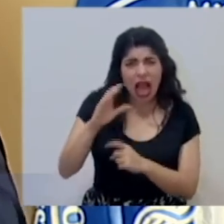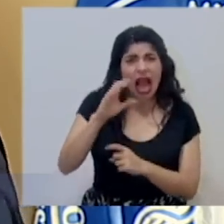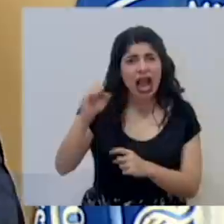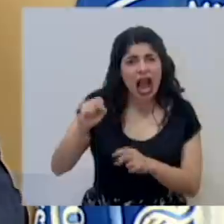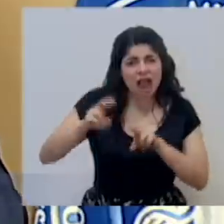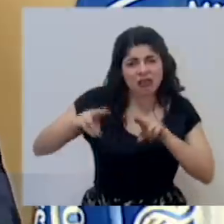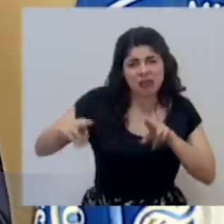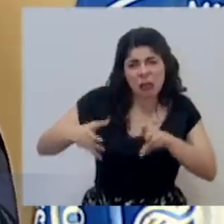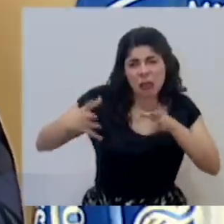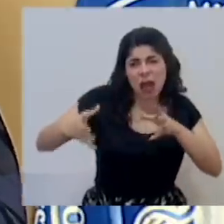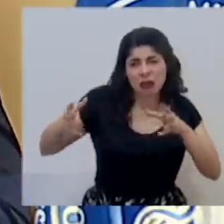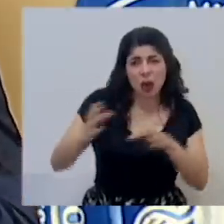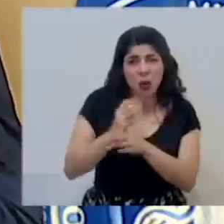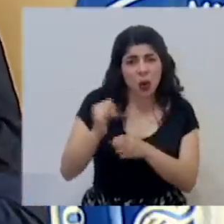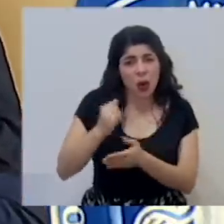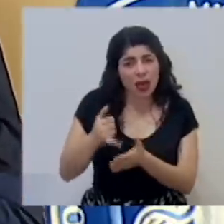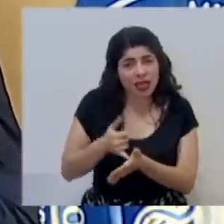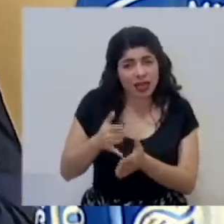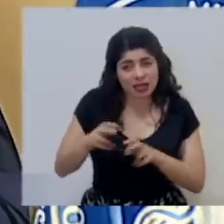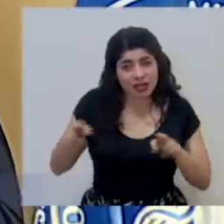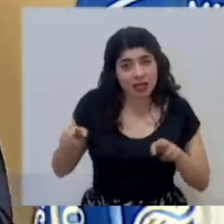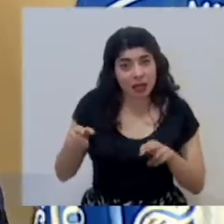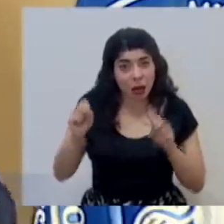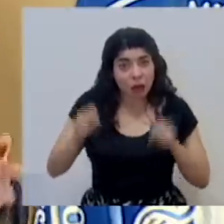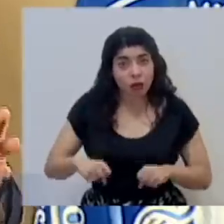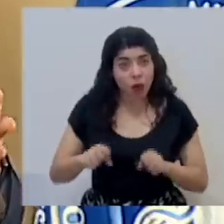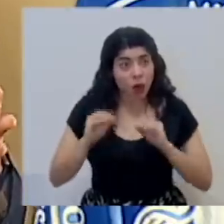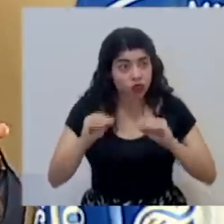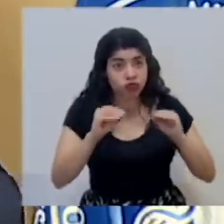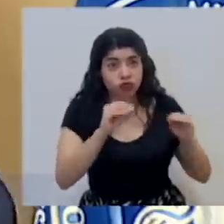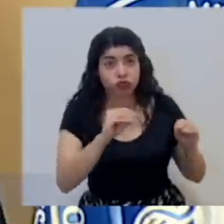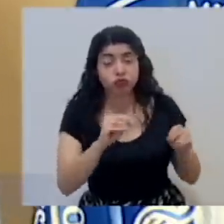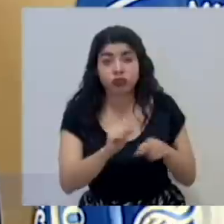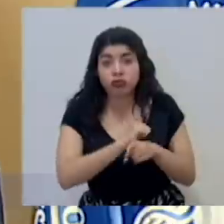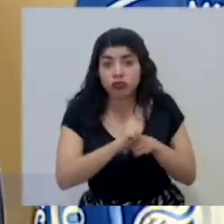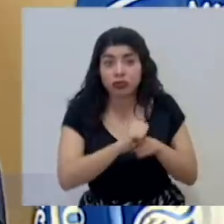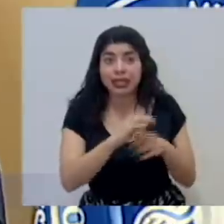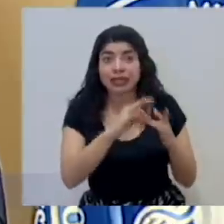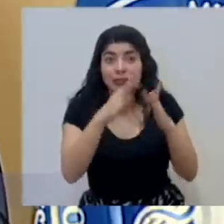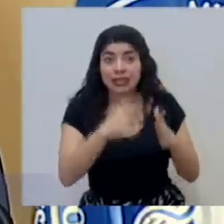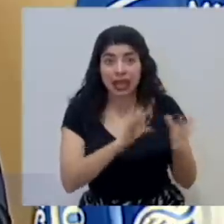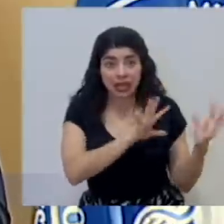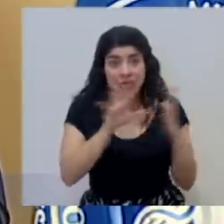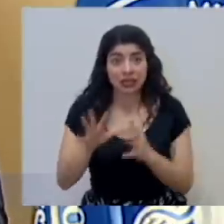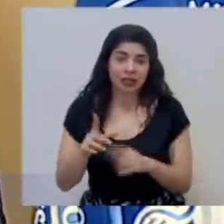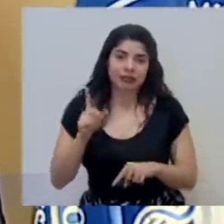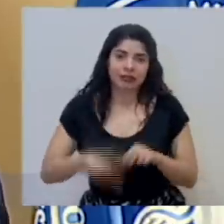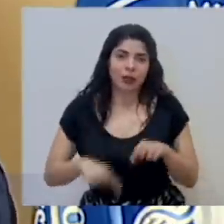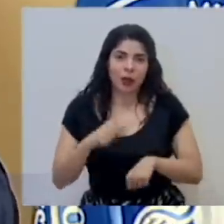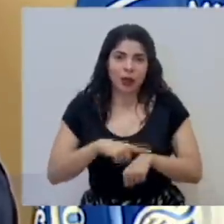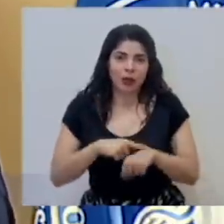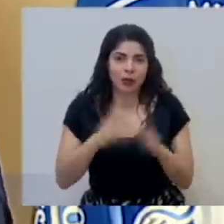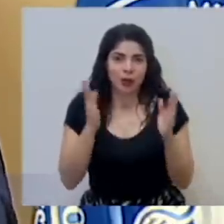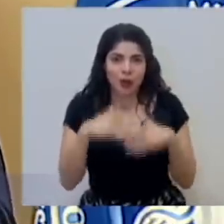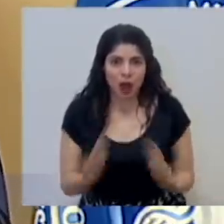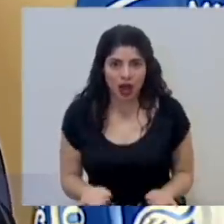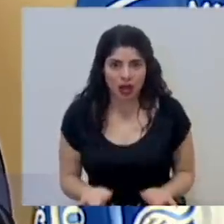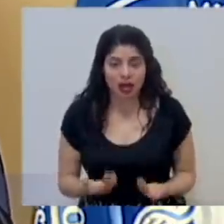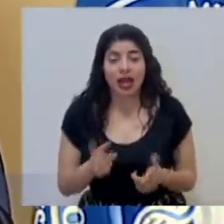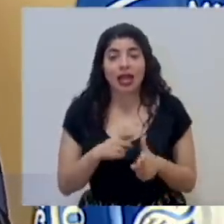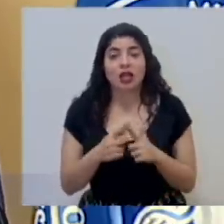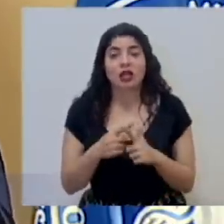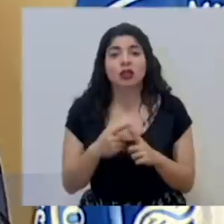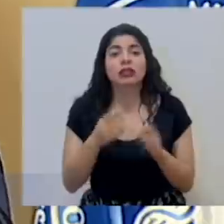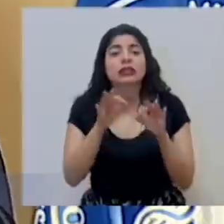caja de más camas, de más UCI, igual no habrá tiempo para capacitar a todos los especialistas que requieren ello. Entonces, la